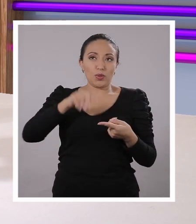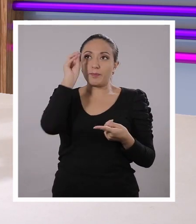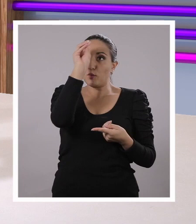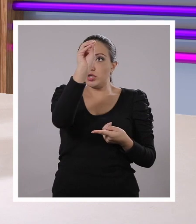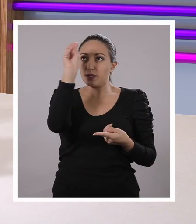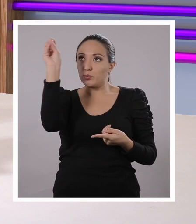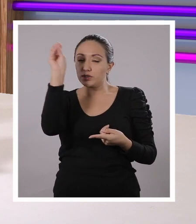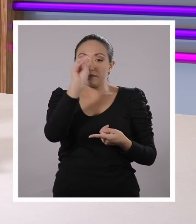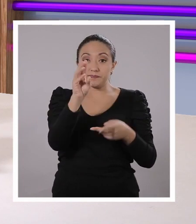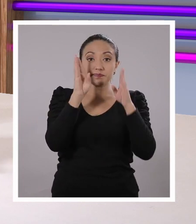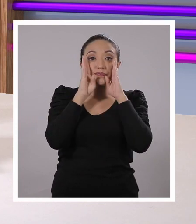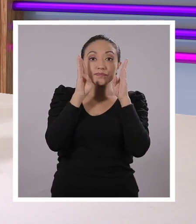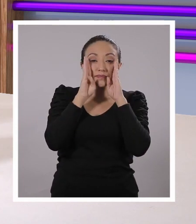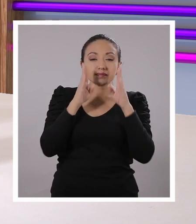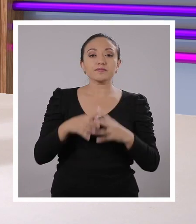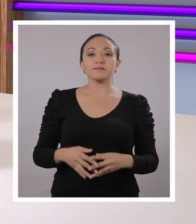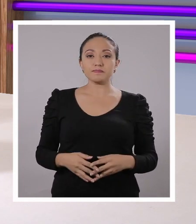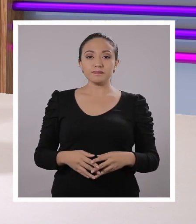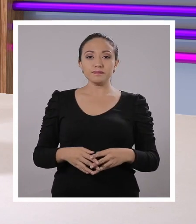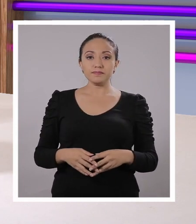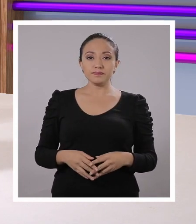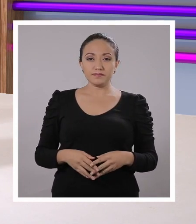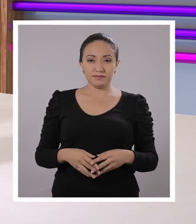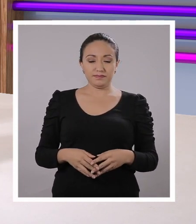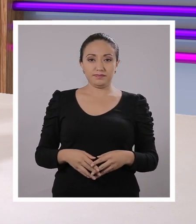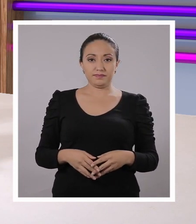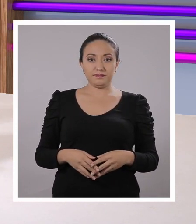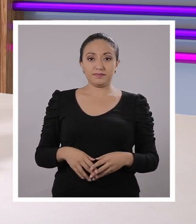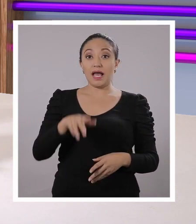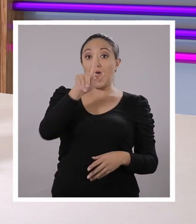idea qué colocar. Así que mucha atención. Listo. Empezamos.